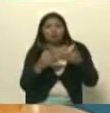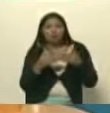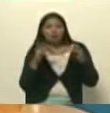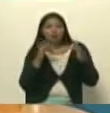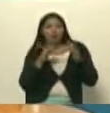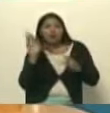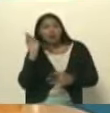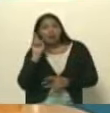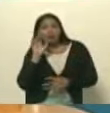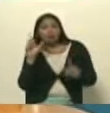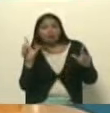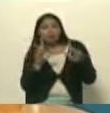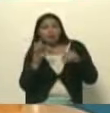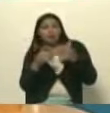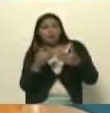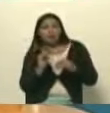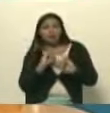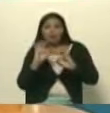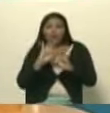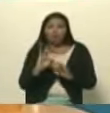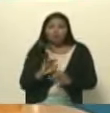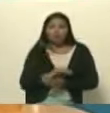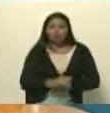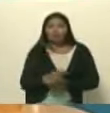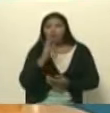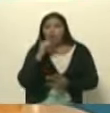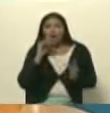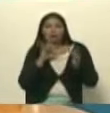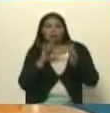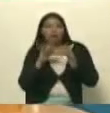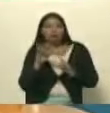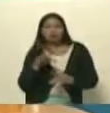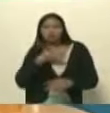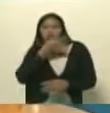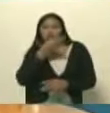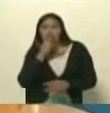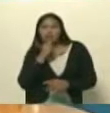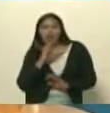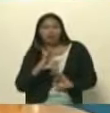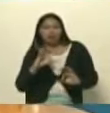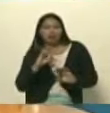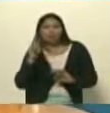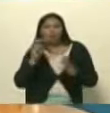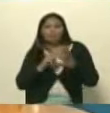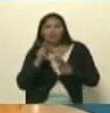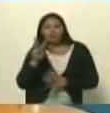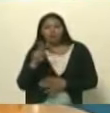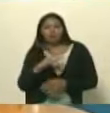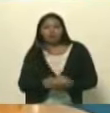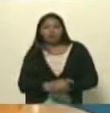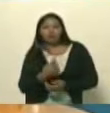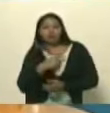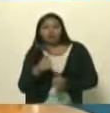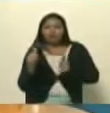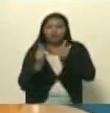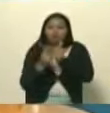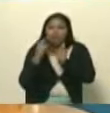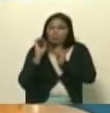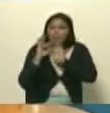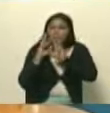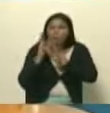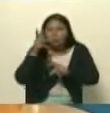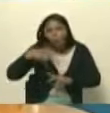la radio la televisión en aquel momento no existían las redes sociales en el 2002 pero tuvimos la alternativa de ese pueblo